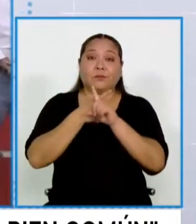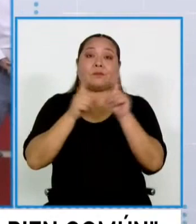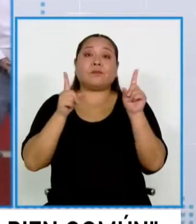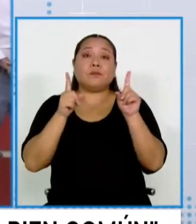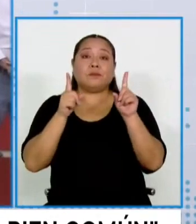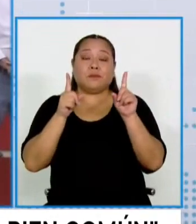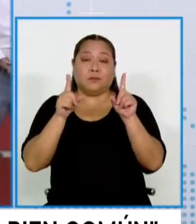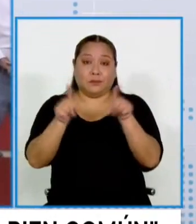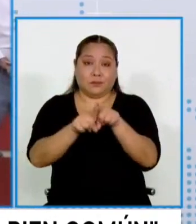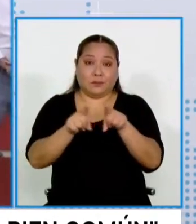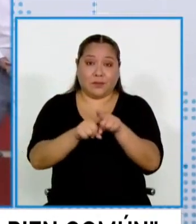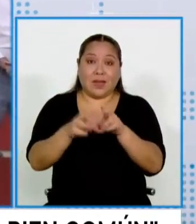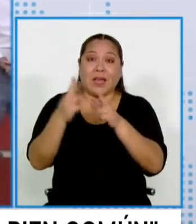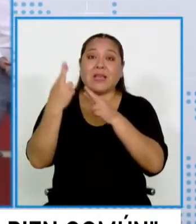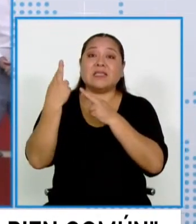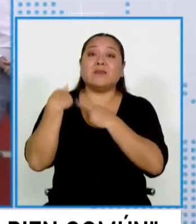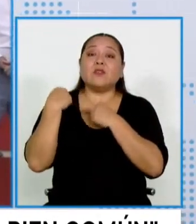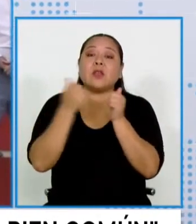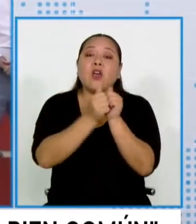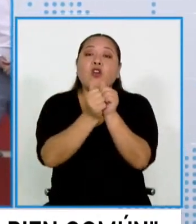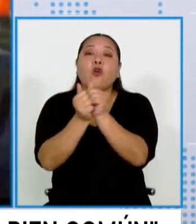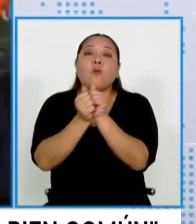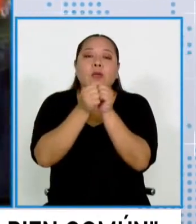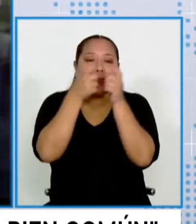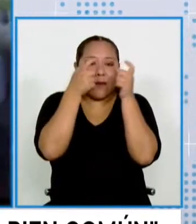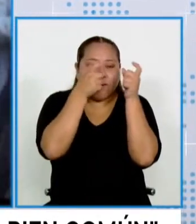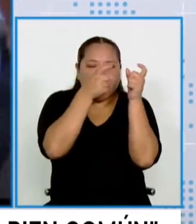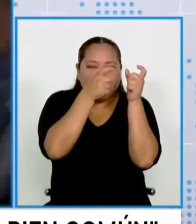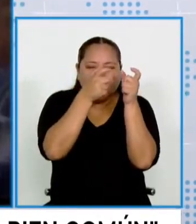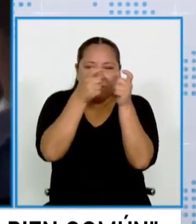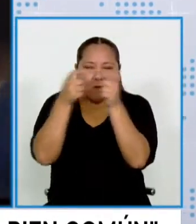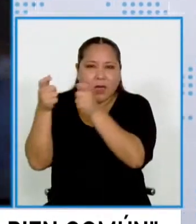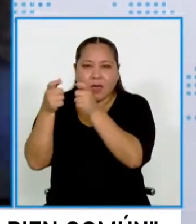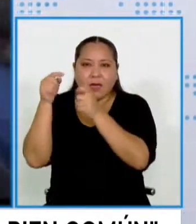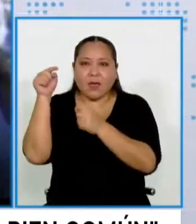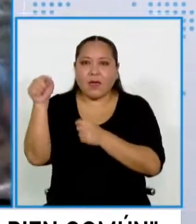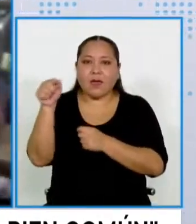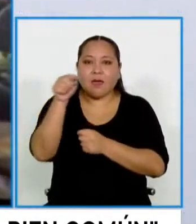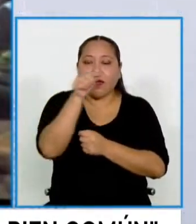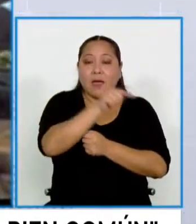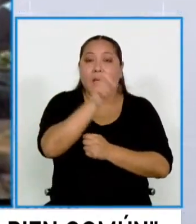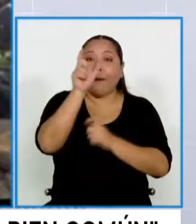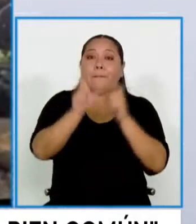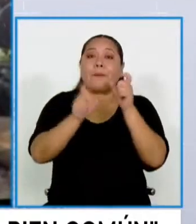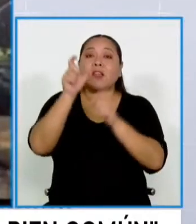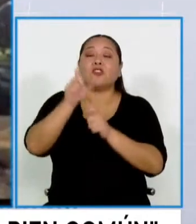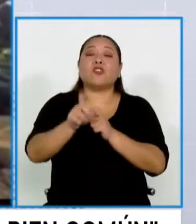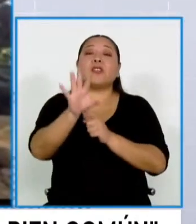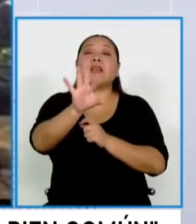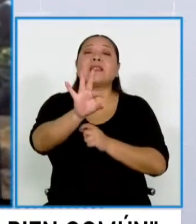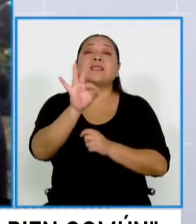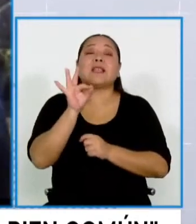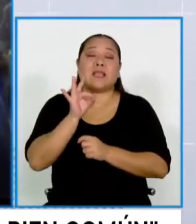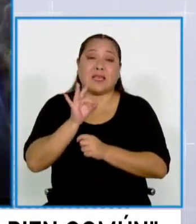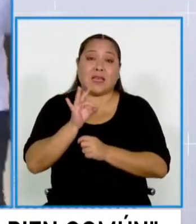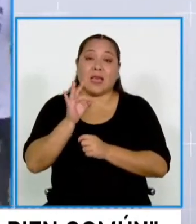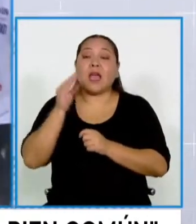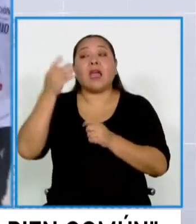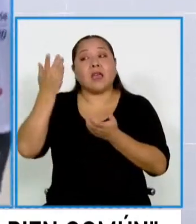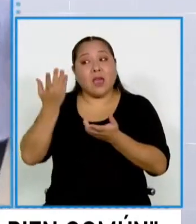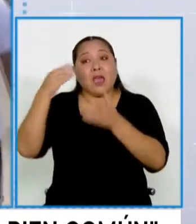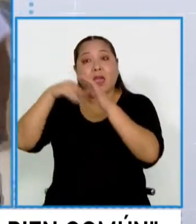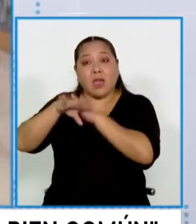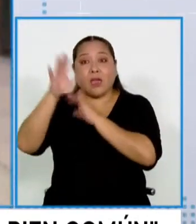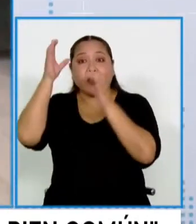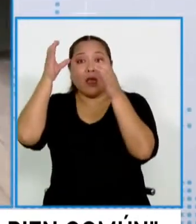nuestro deber de acompañar y vigilar a los candidatos elegidos, tanto en el Congreso